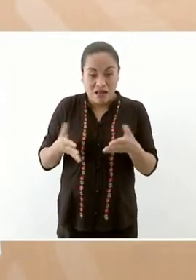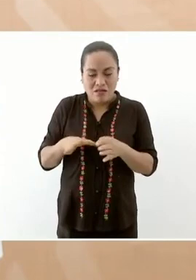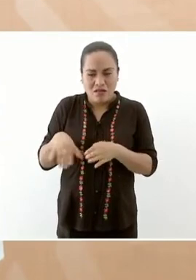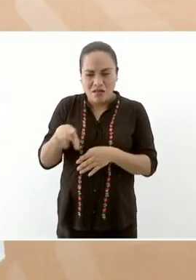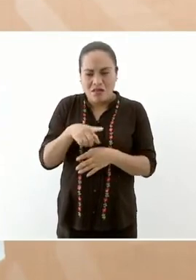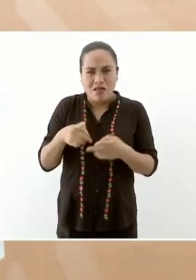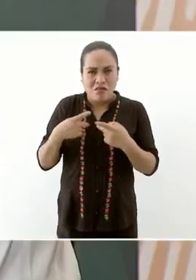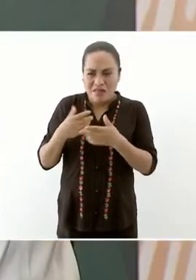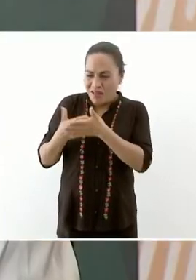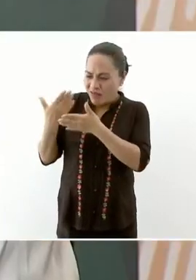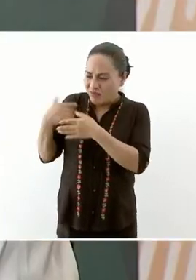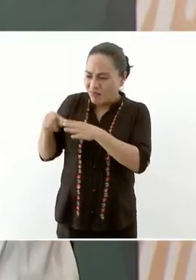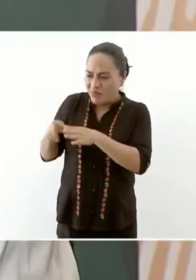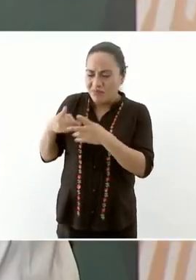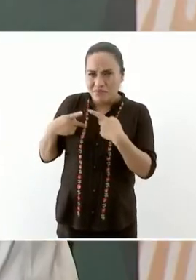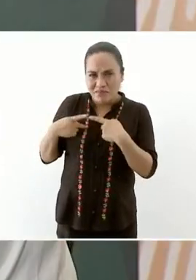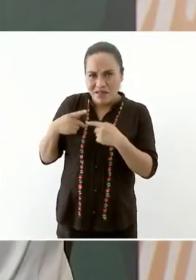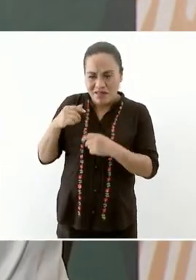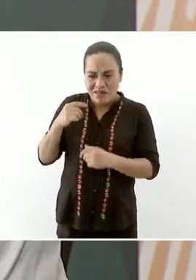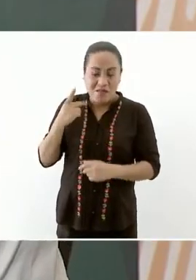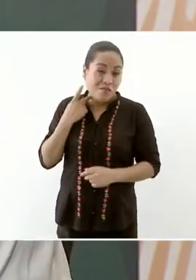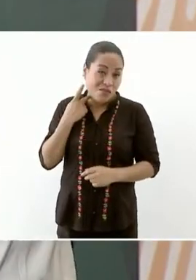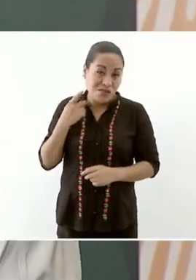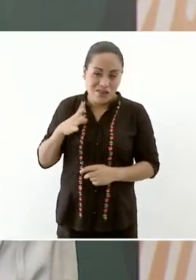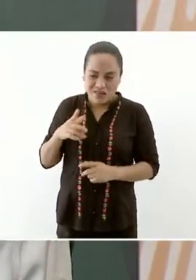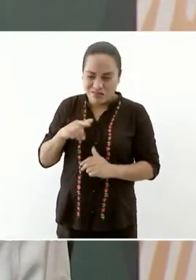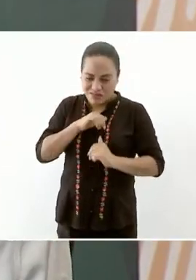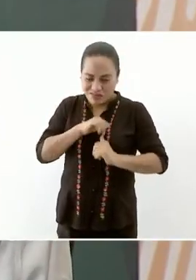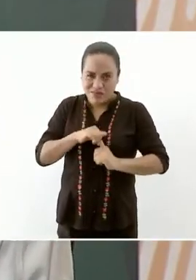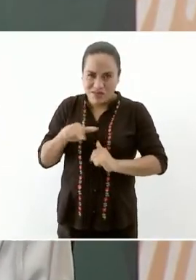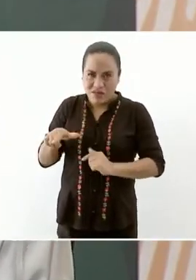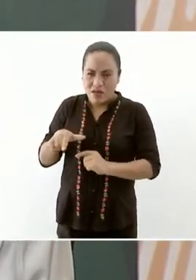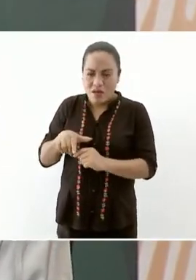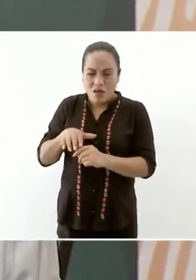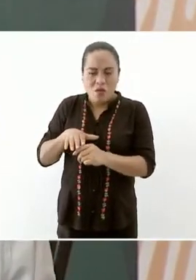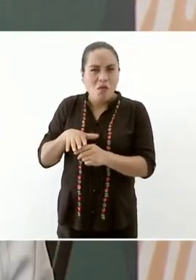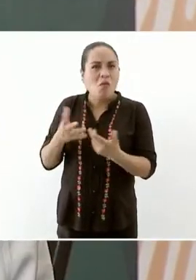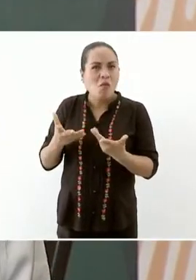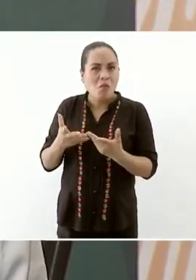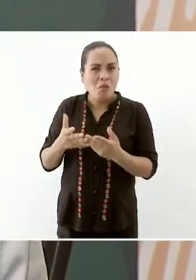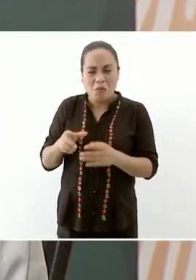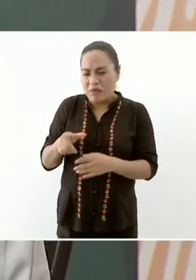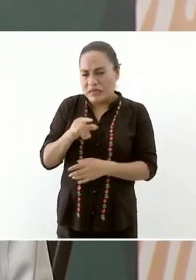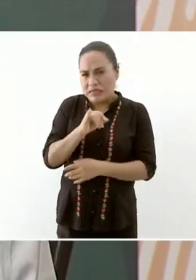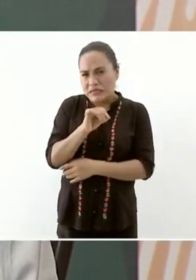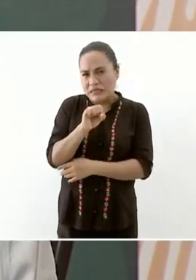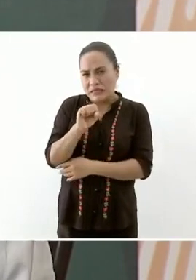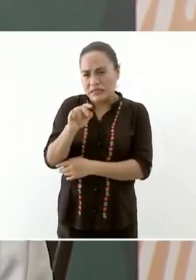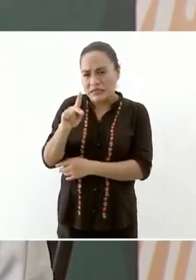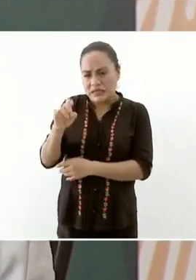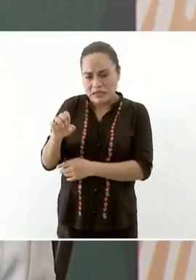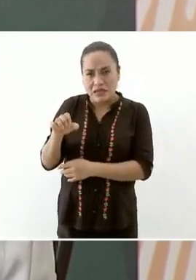periodo neoliberal fue el Issste ahí privatizaron todo